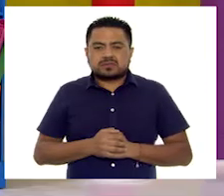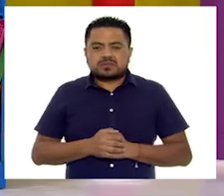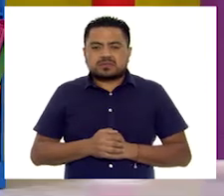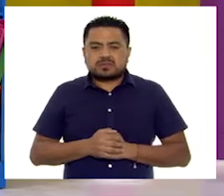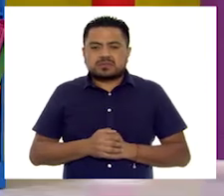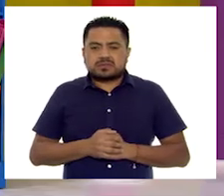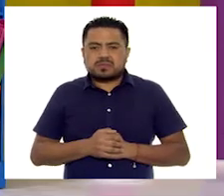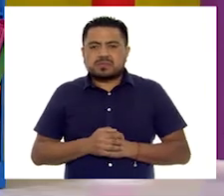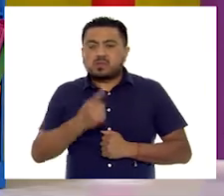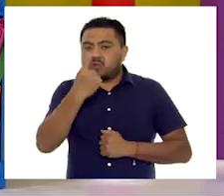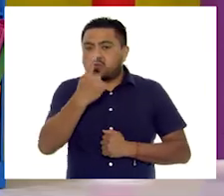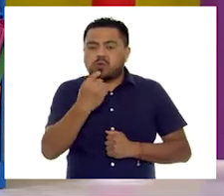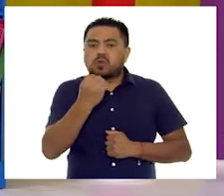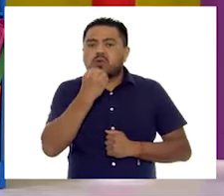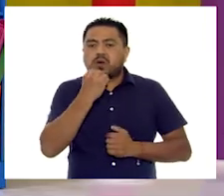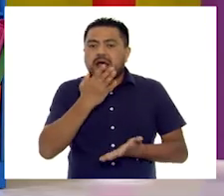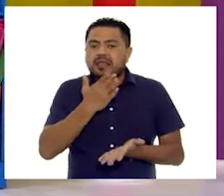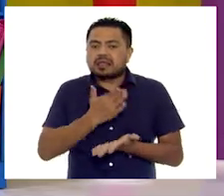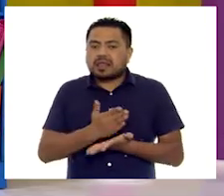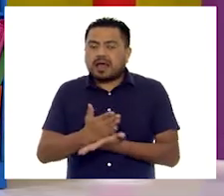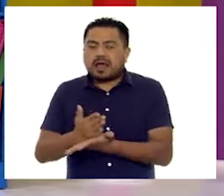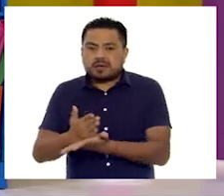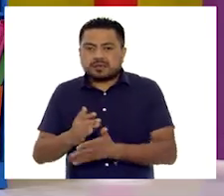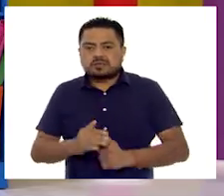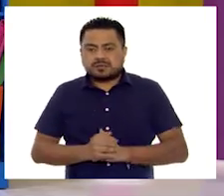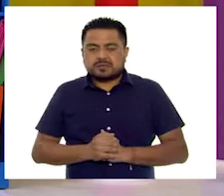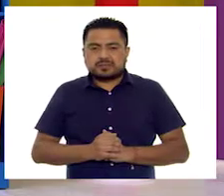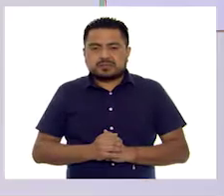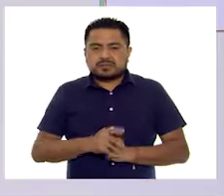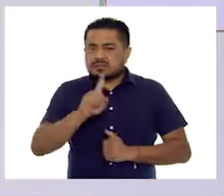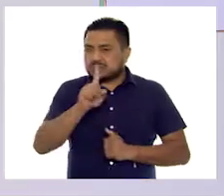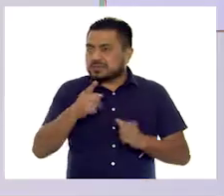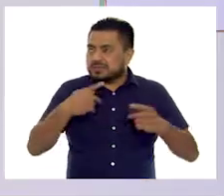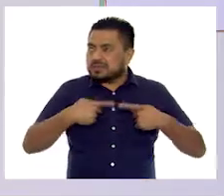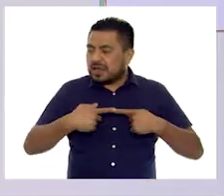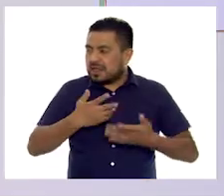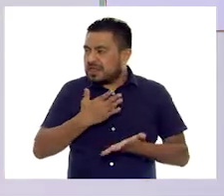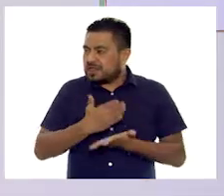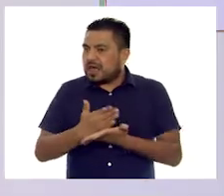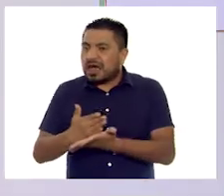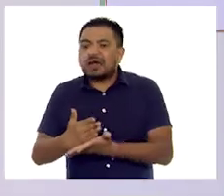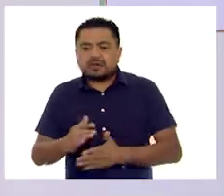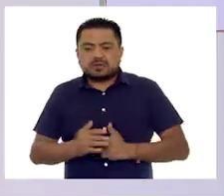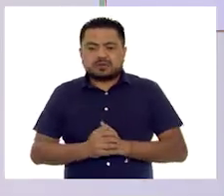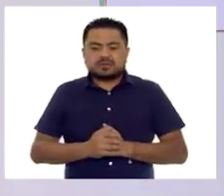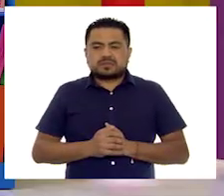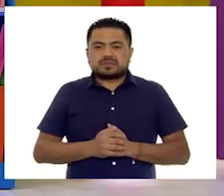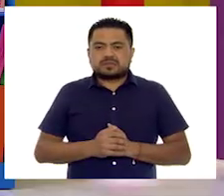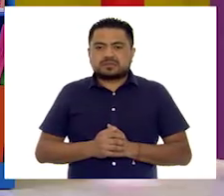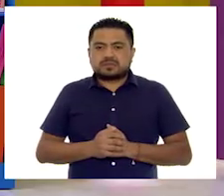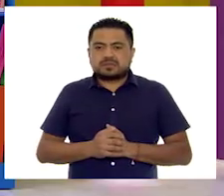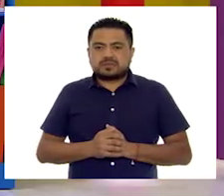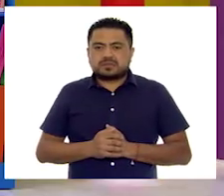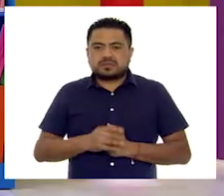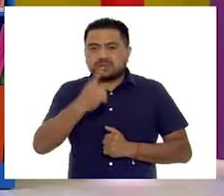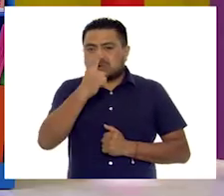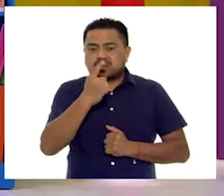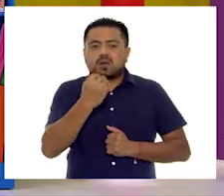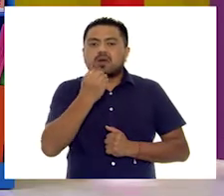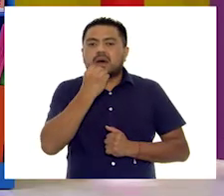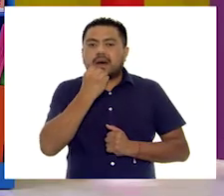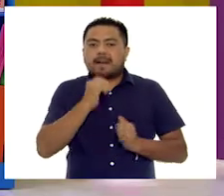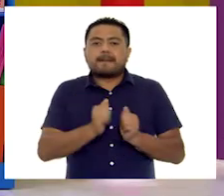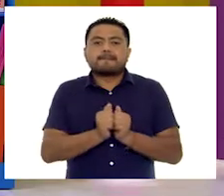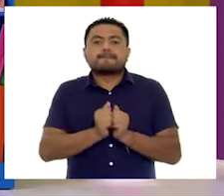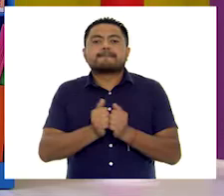Muy bien. Una comía taco. Una persona taco. Ajá. Una comía